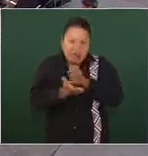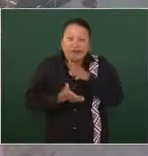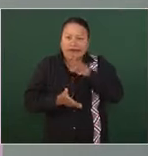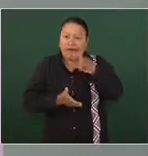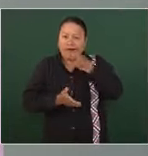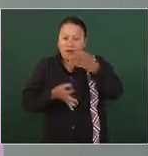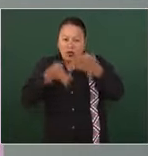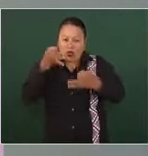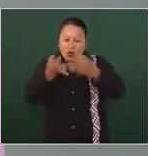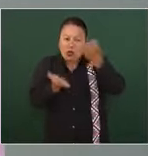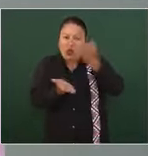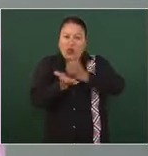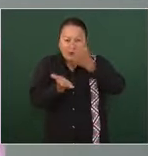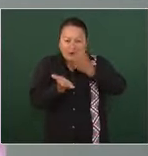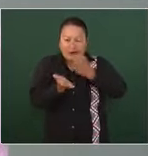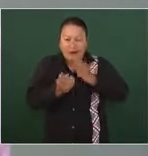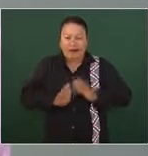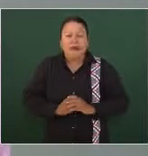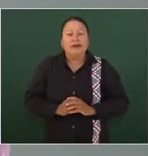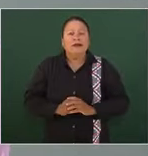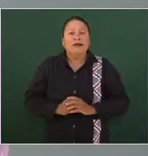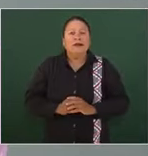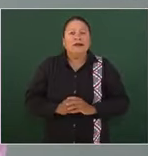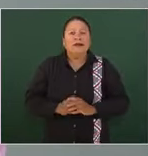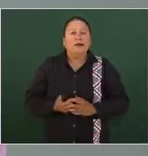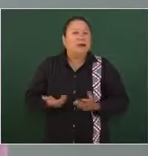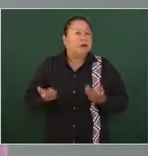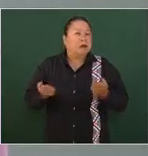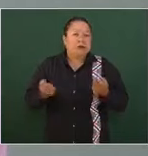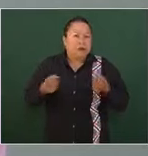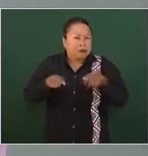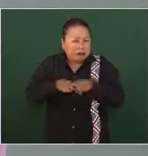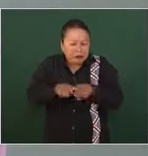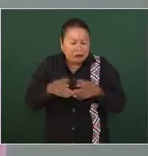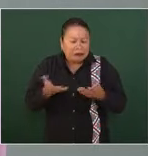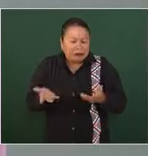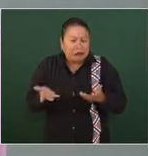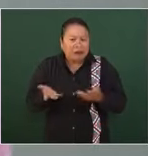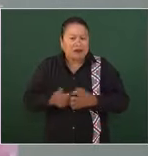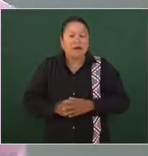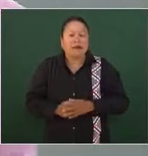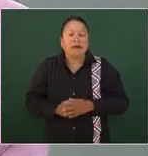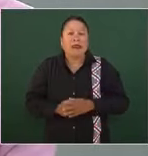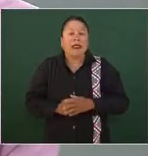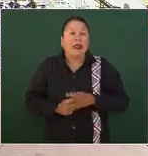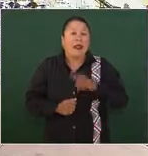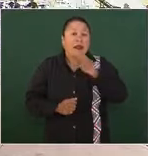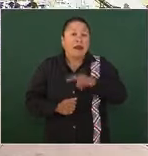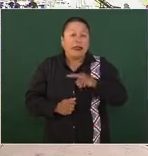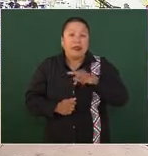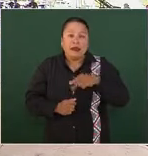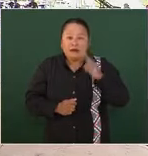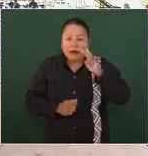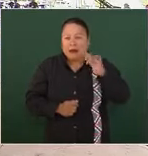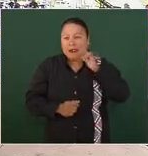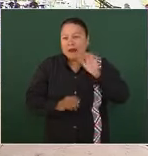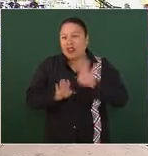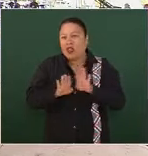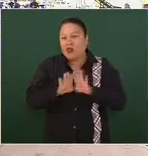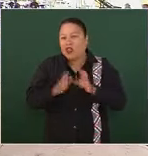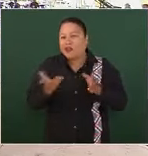como las tenemos lamentablemente casi a diario